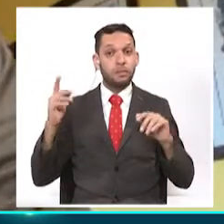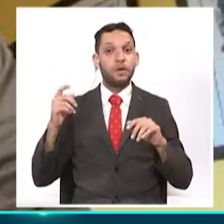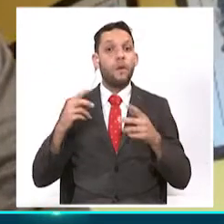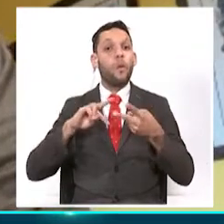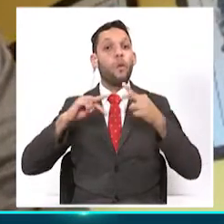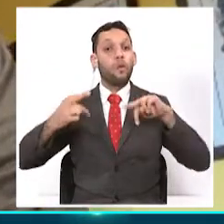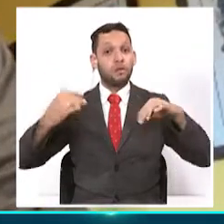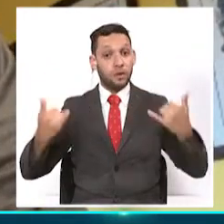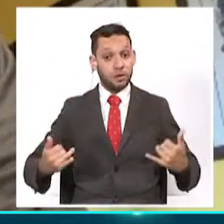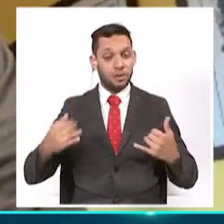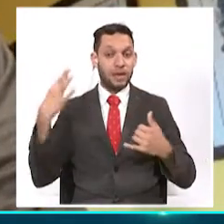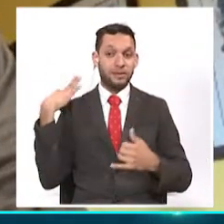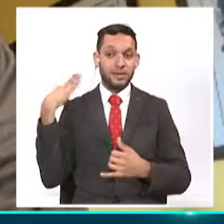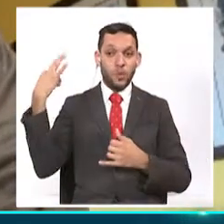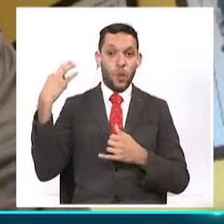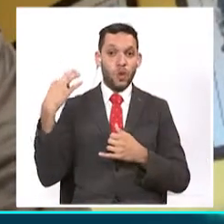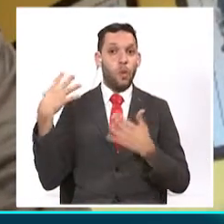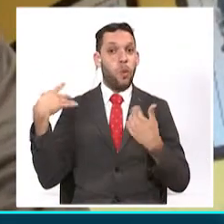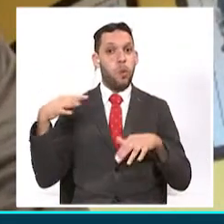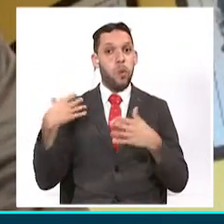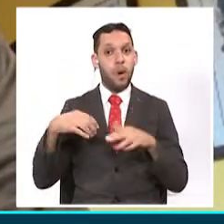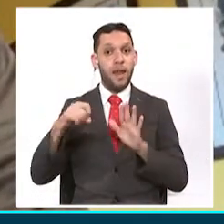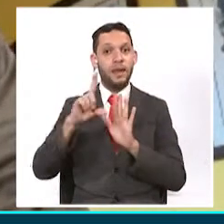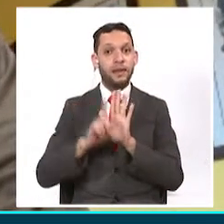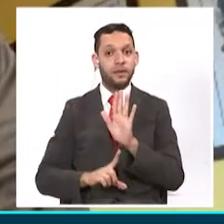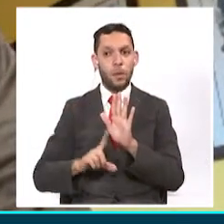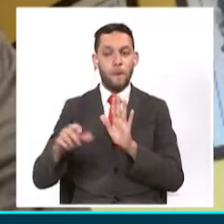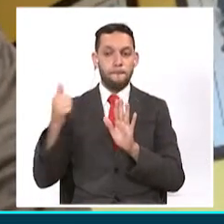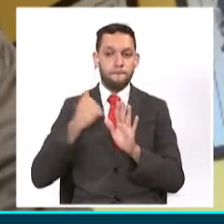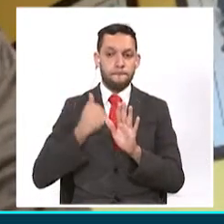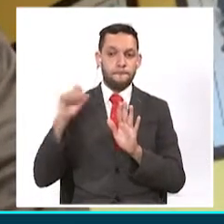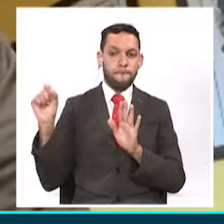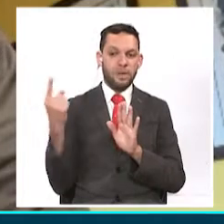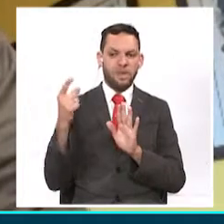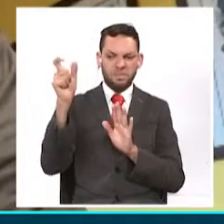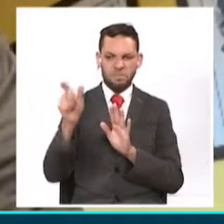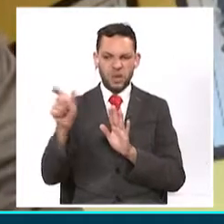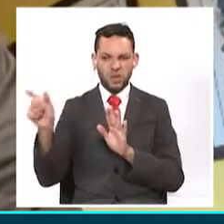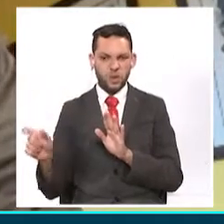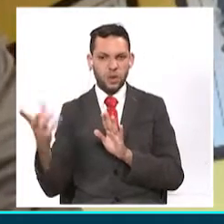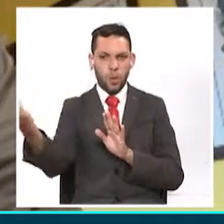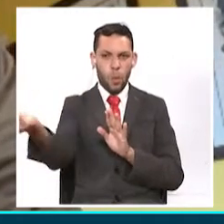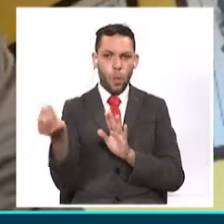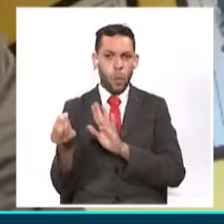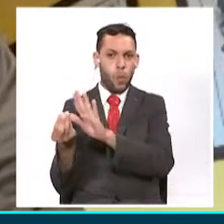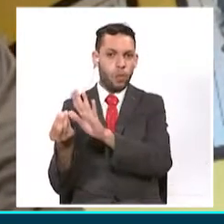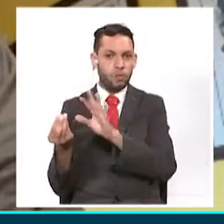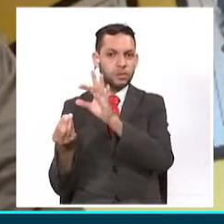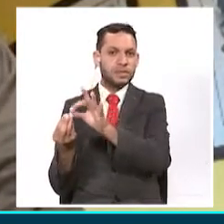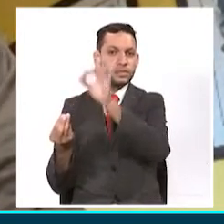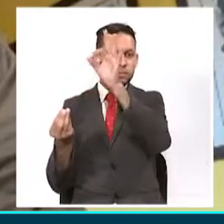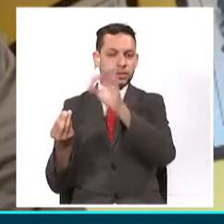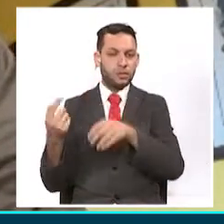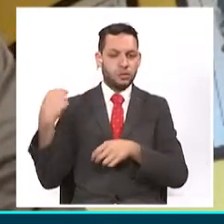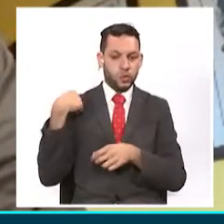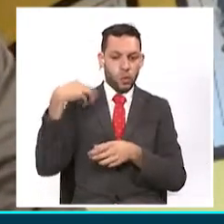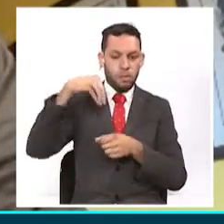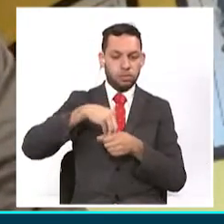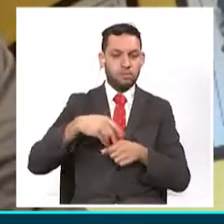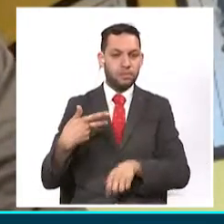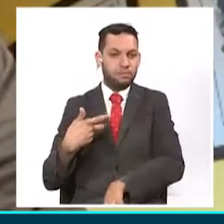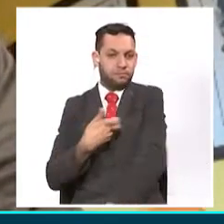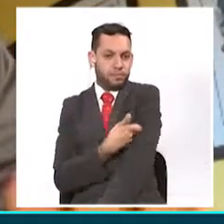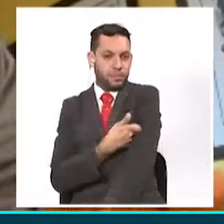privilegio que tengo yo de ser un neoyorquino más, de esos 8.400.000 habitantes, hago parte del 3